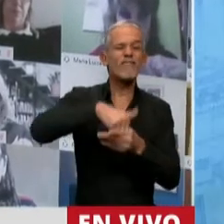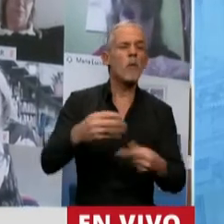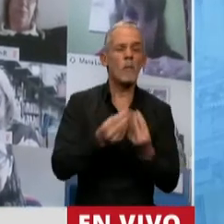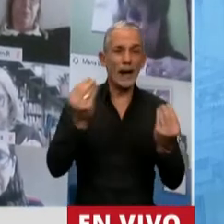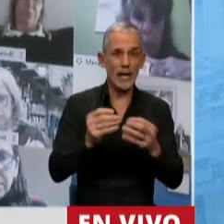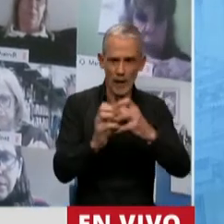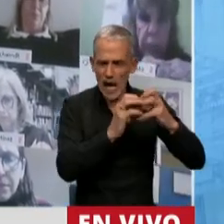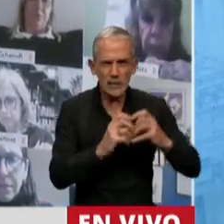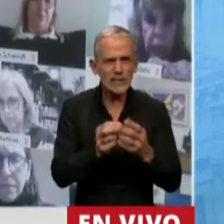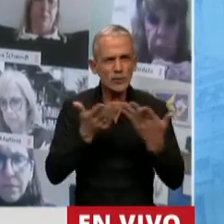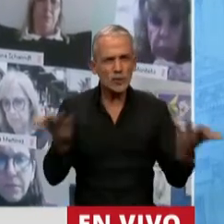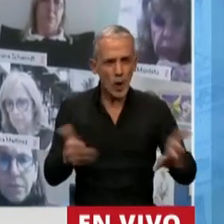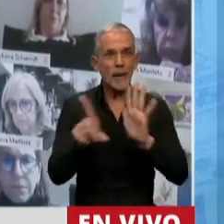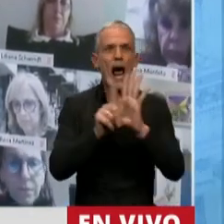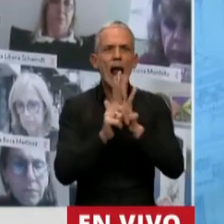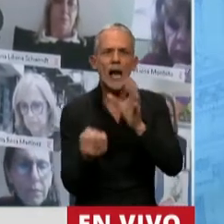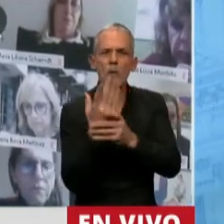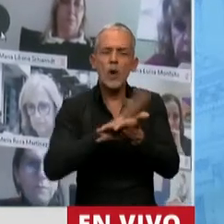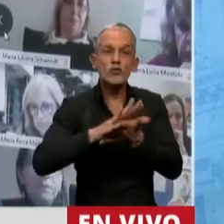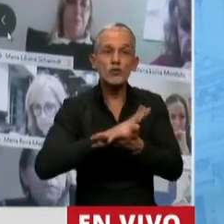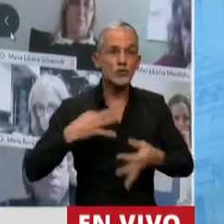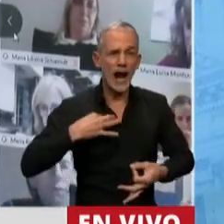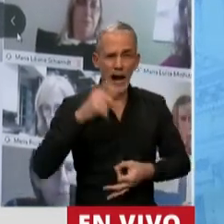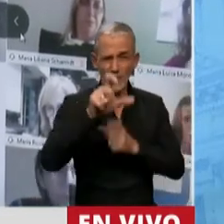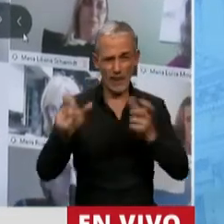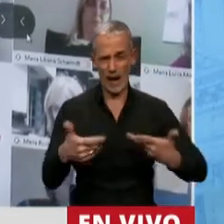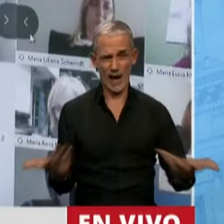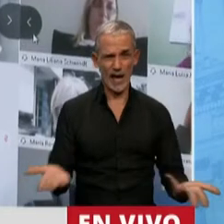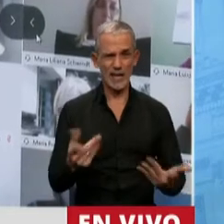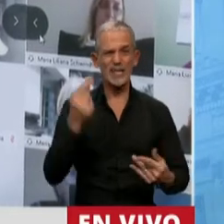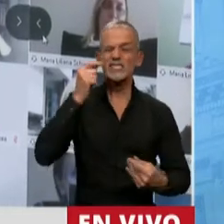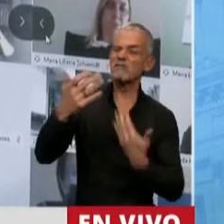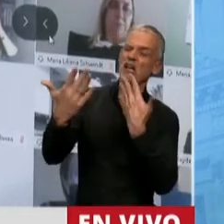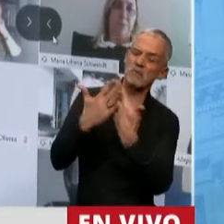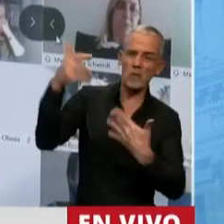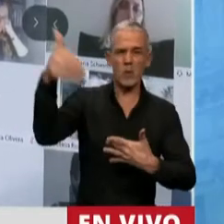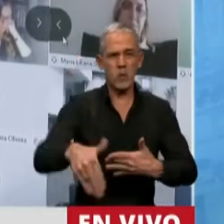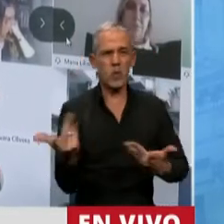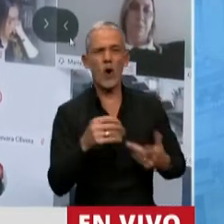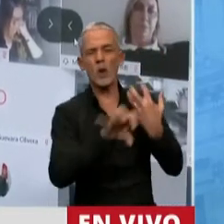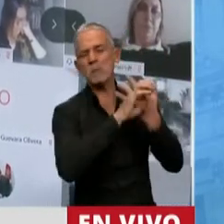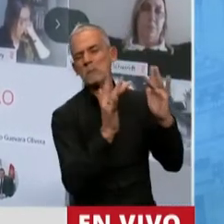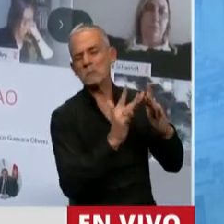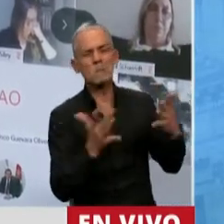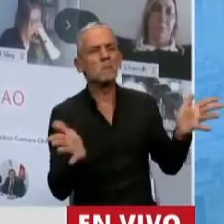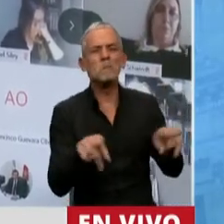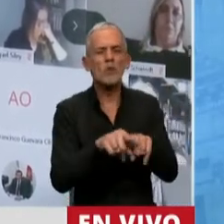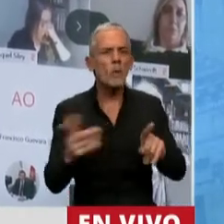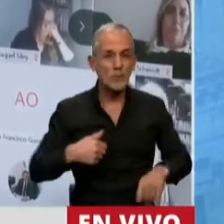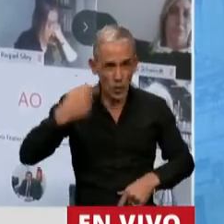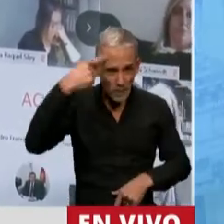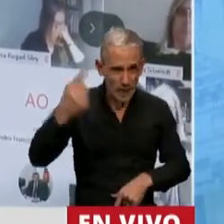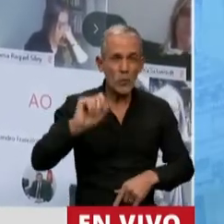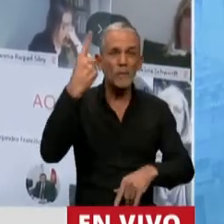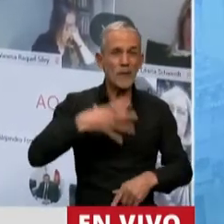sesionar y para que haya leyes que puedan resolver la vida de la gente. Si es cara a cara, si es telemático, nosotros creemos que los alumnos de primer